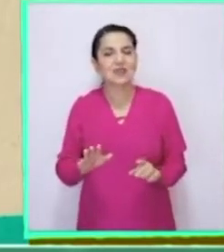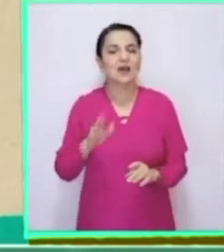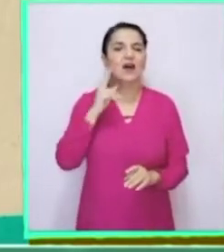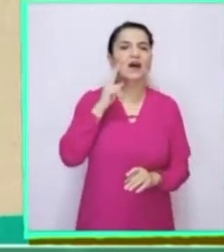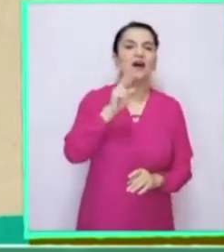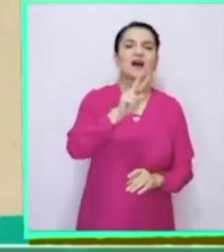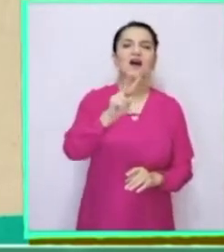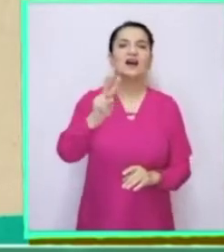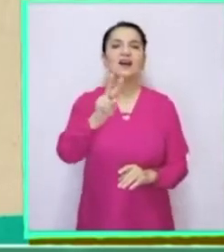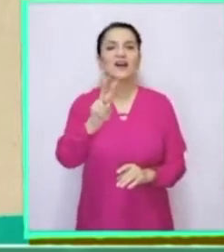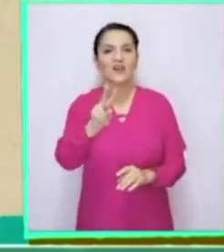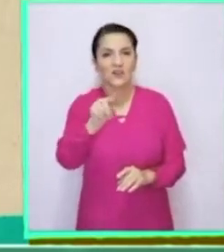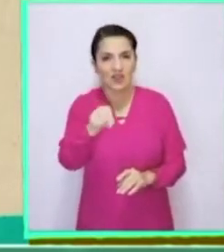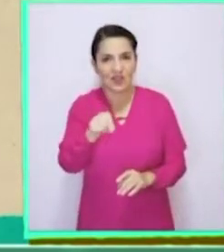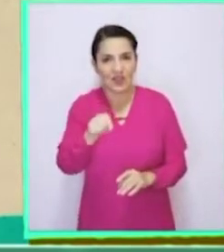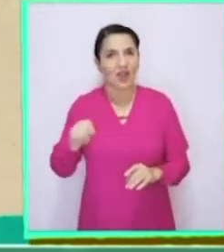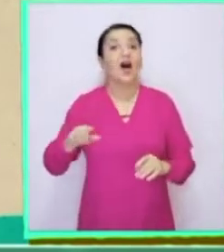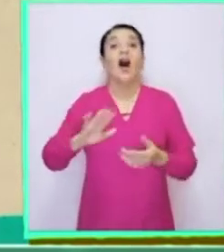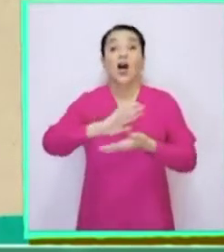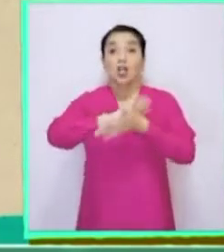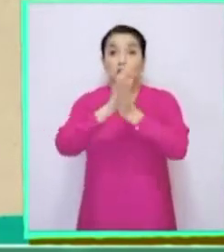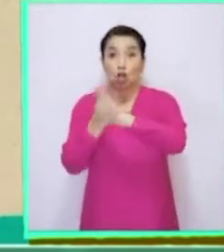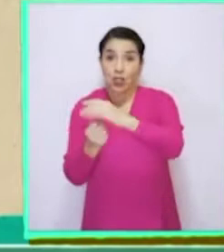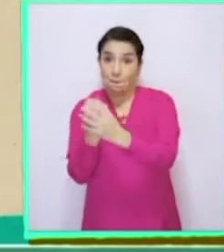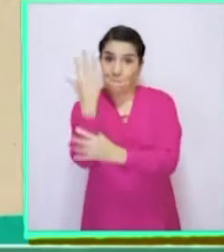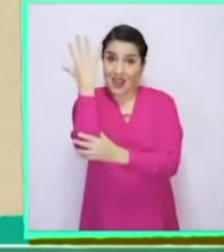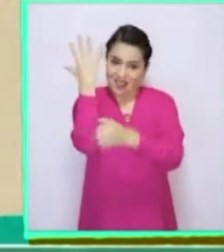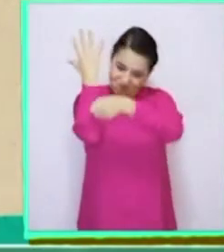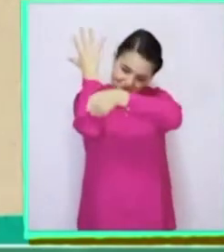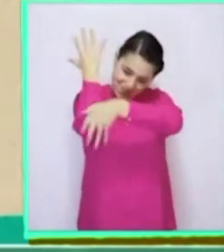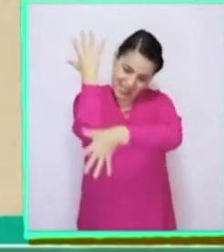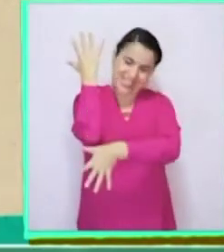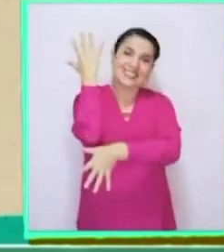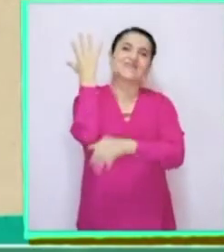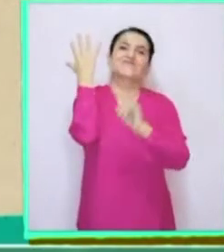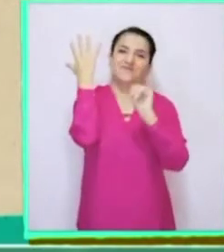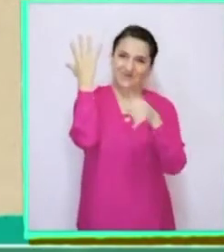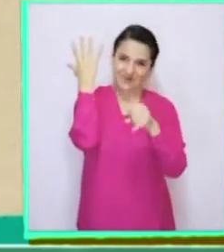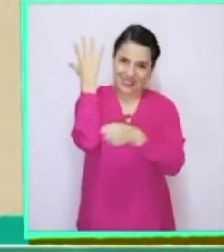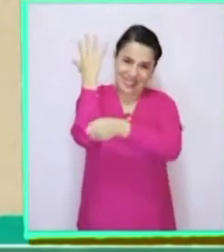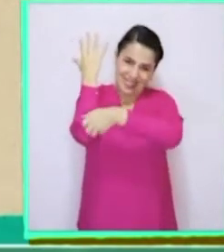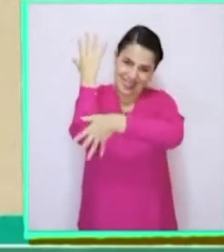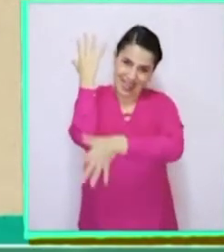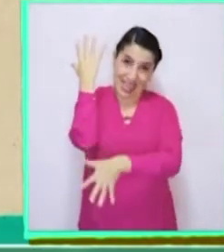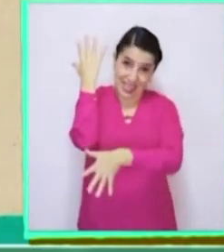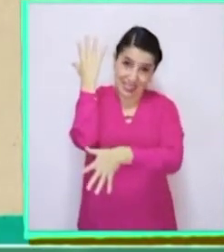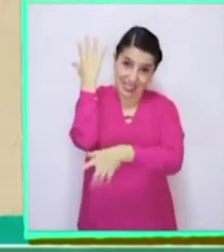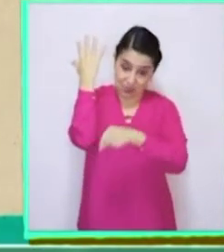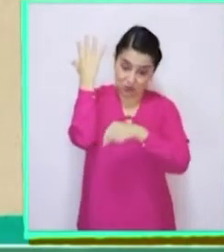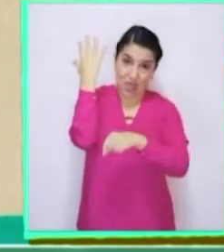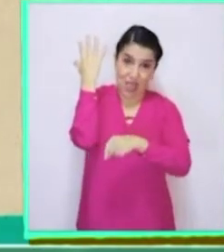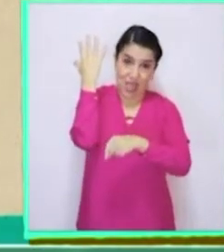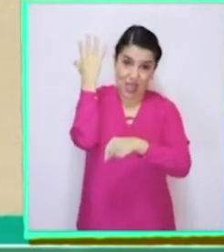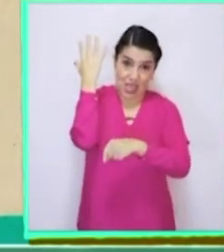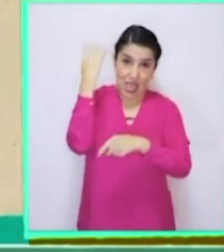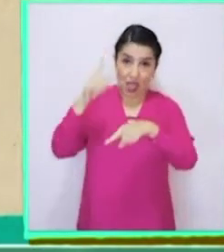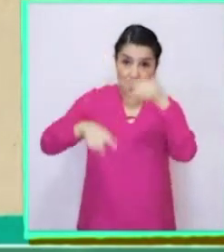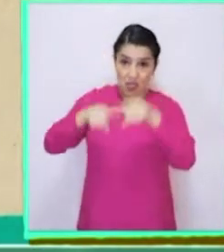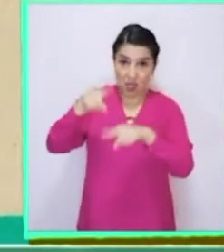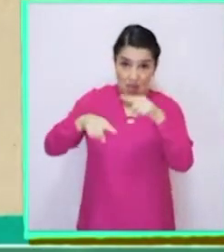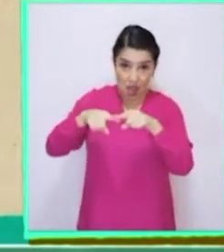Escucho por ahí que alguien me dice que todas las plantas tienen raíces. Toda la razón. Las raíces son la estructura de la planta que está